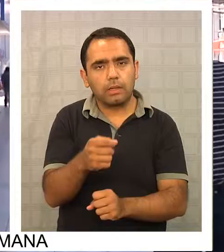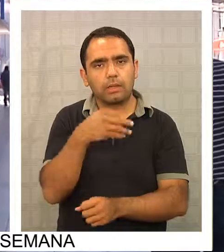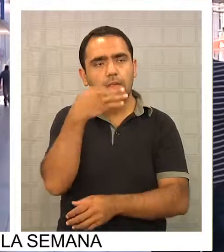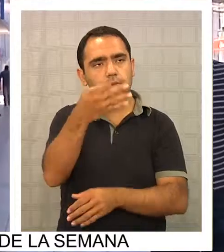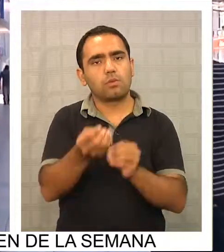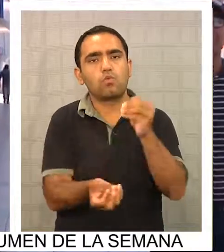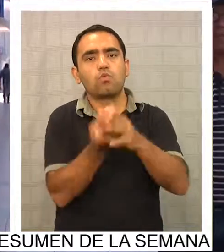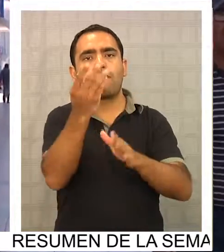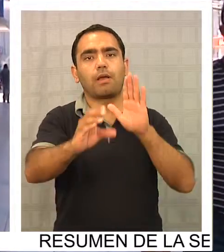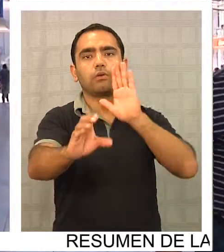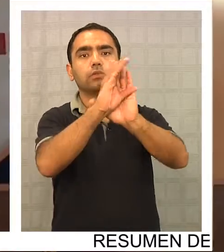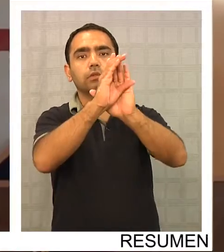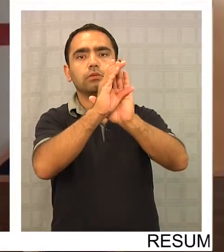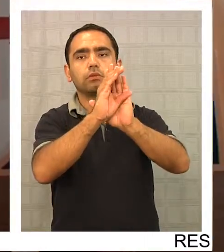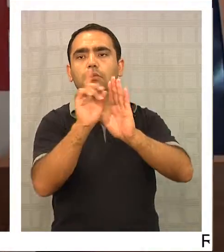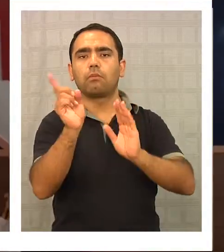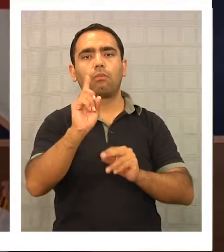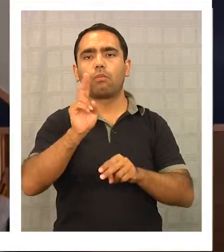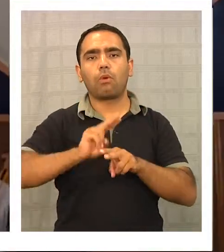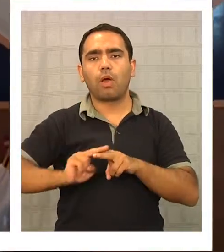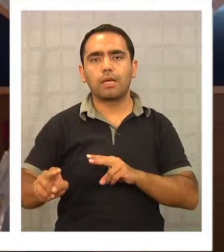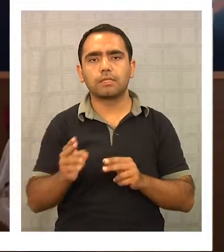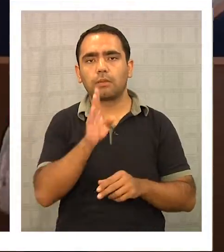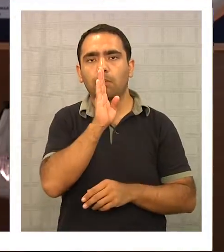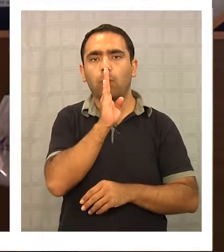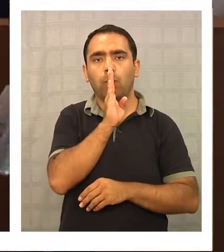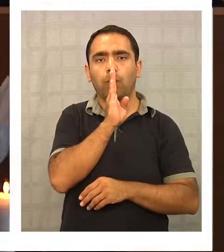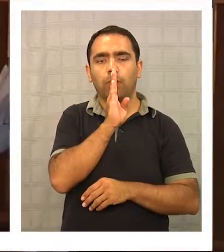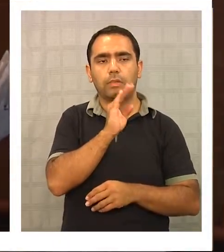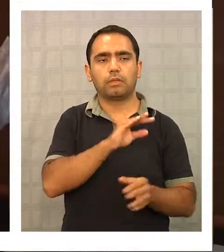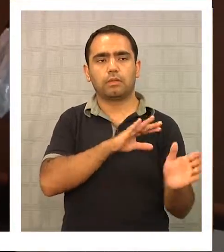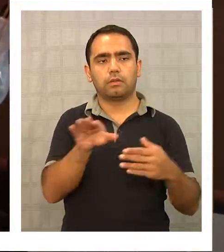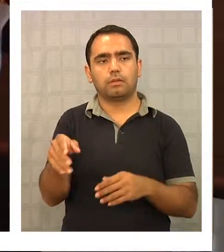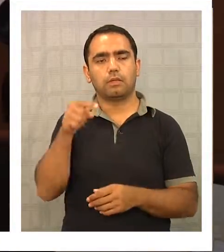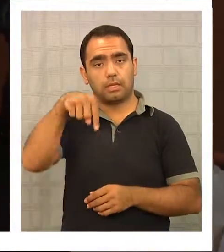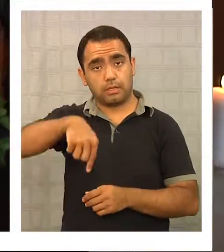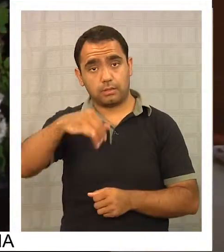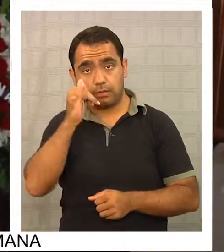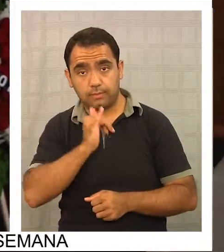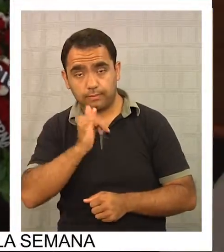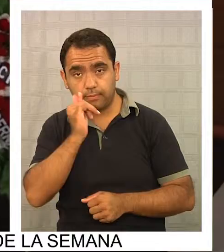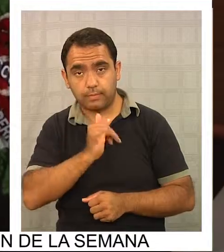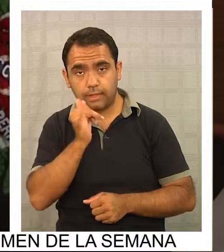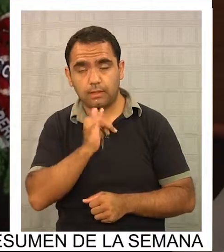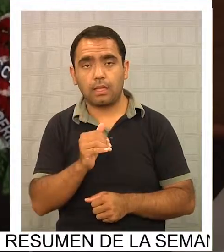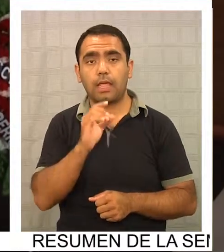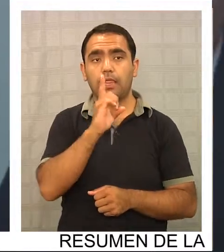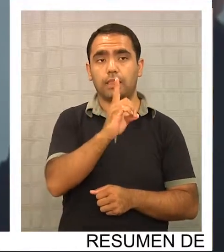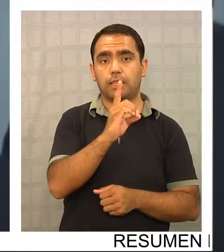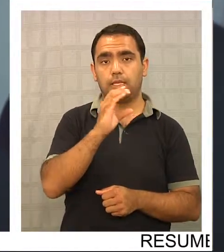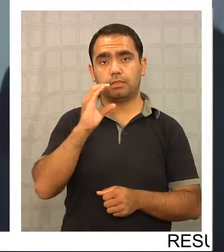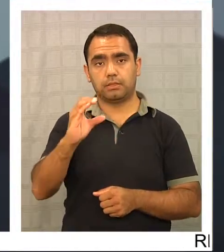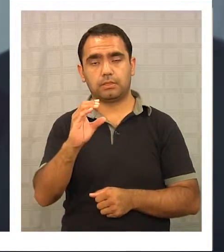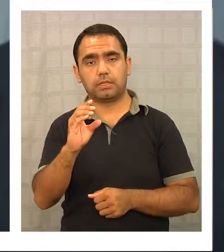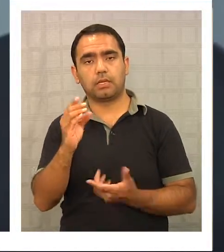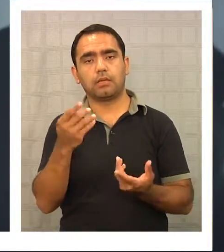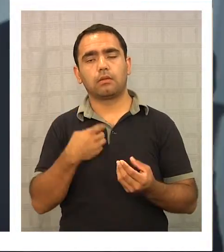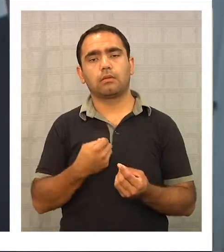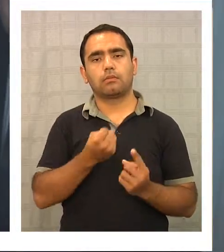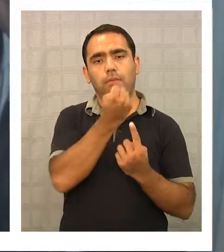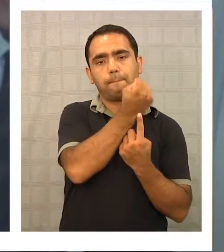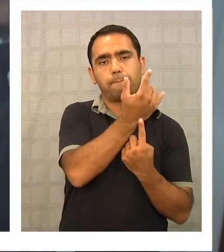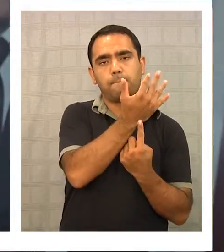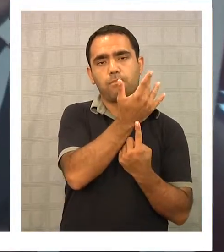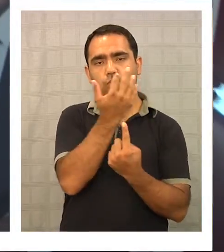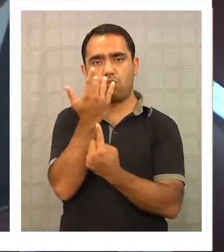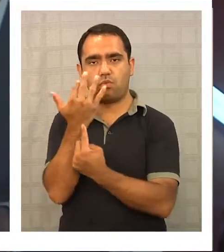nueva constitución, no lo hizo. Más allá de estas diferencias, en Iquique el PDC montó una capilla ardiente donde se reciben